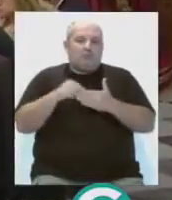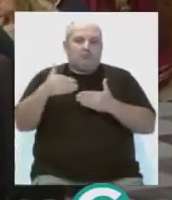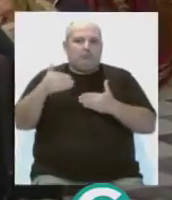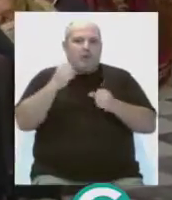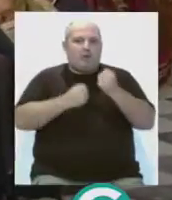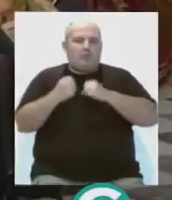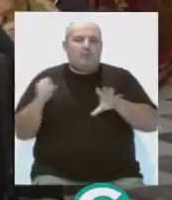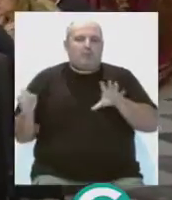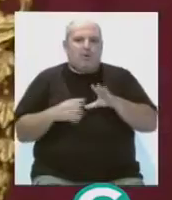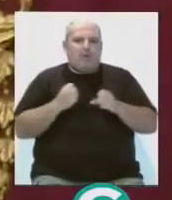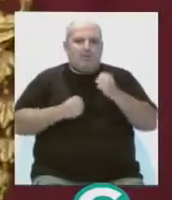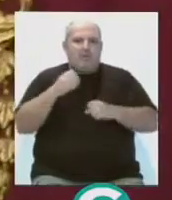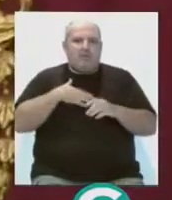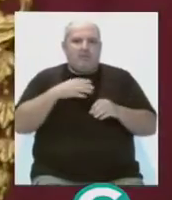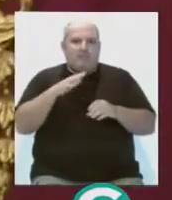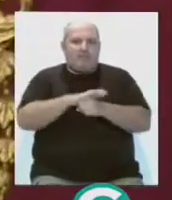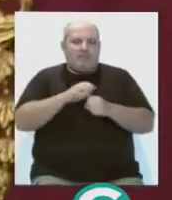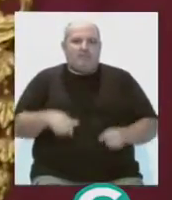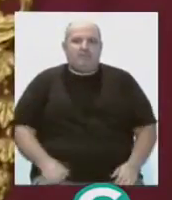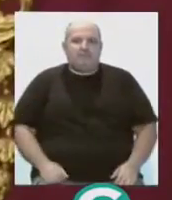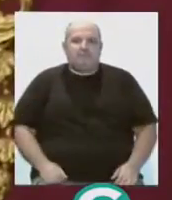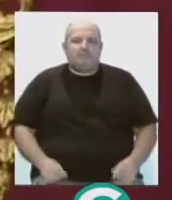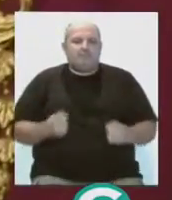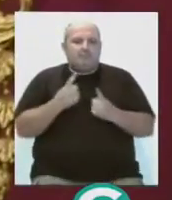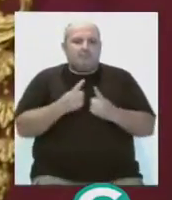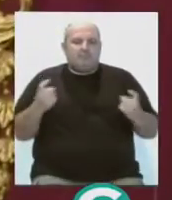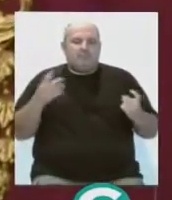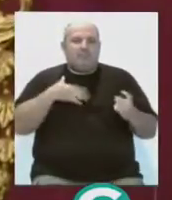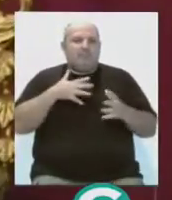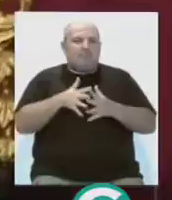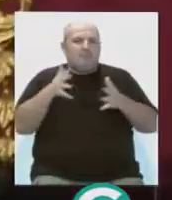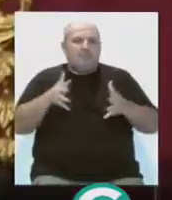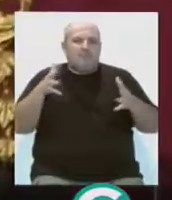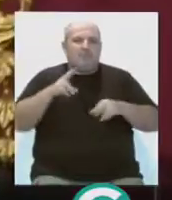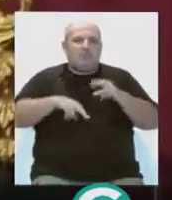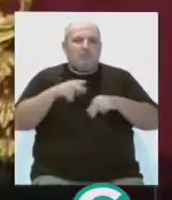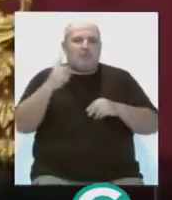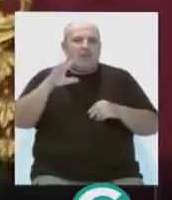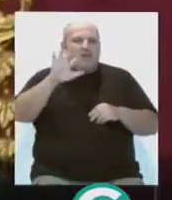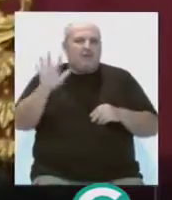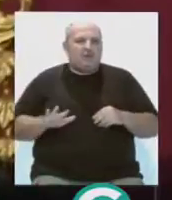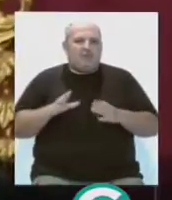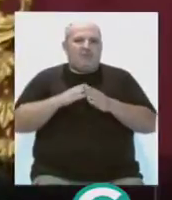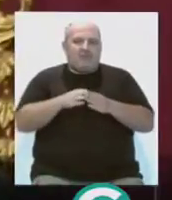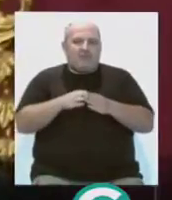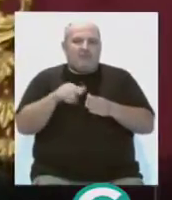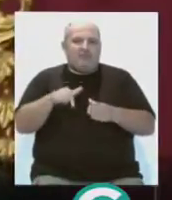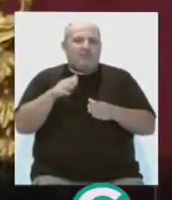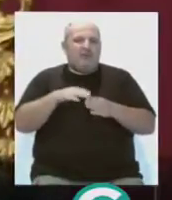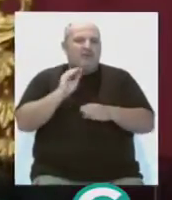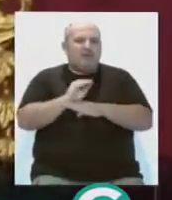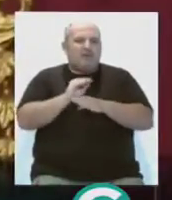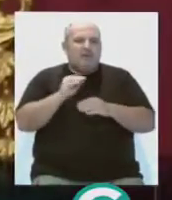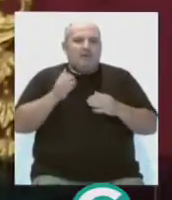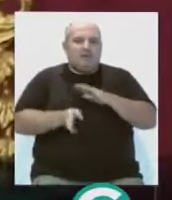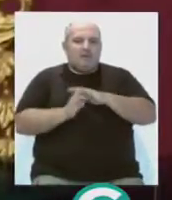términos económicos y de empleo para la provincia. Se hace necesaria la ampliación de la construcción de un quinto barco de la serie para mantener